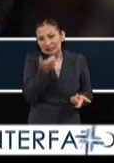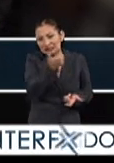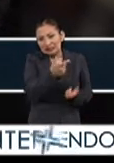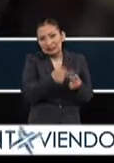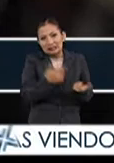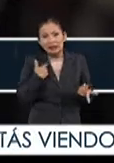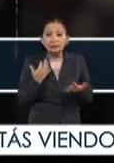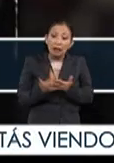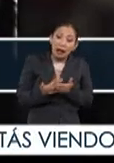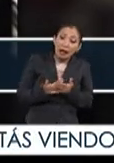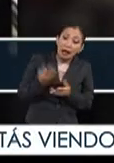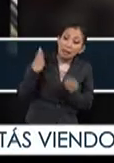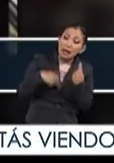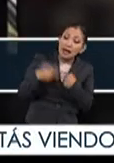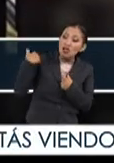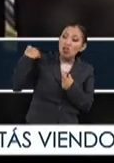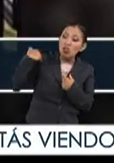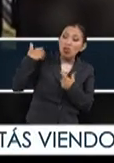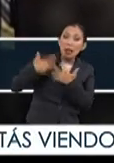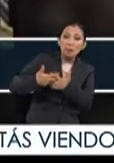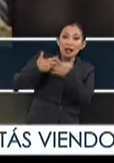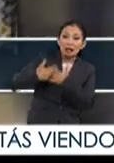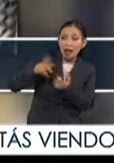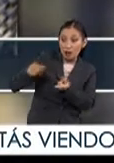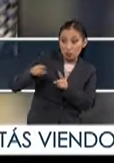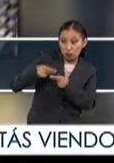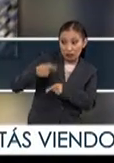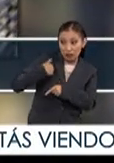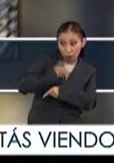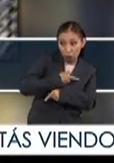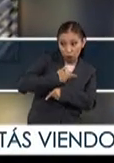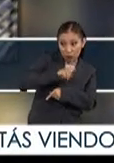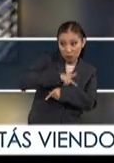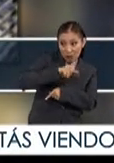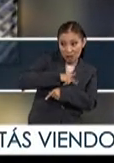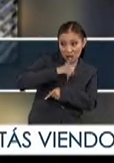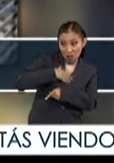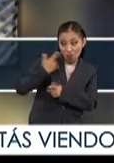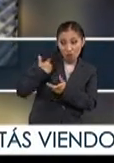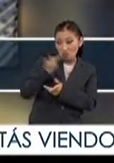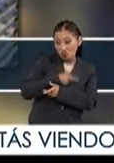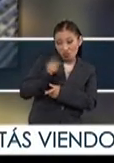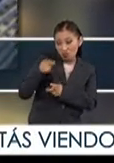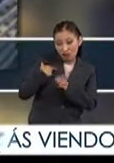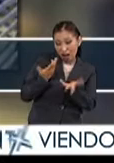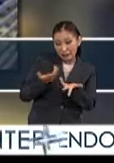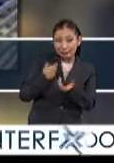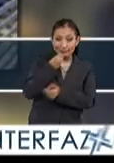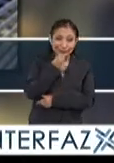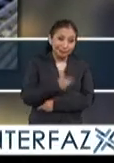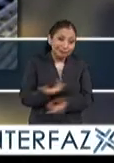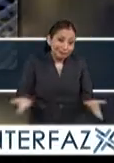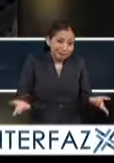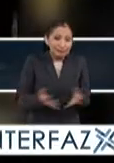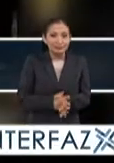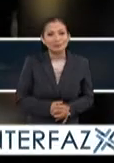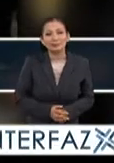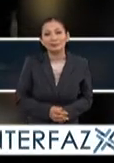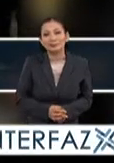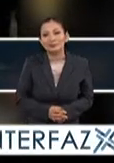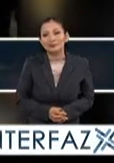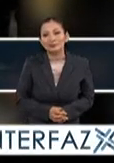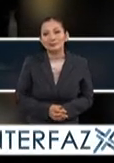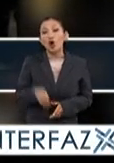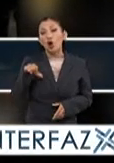tenías que estar esperando que llegara una disquera que le gustara lo que interpretabas y si no le gustaba pues vivías en el olvido totalmente